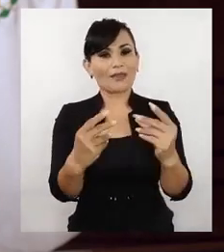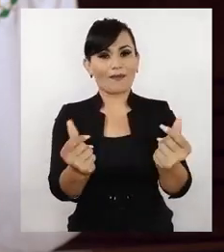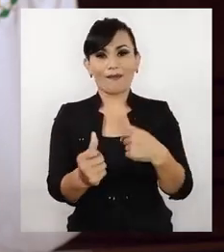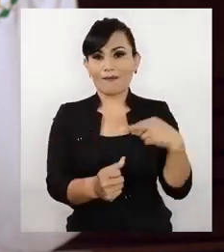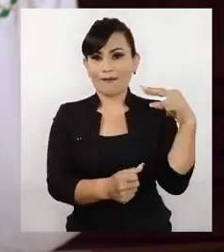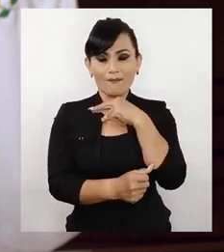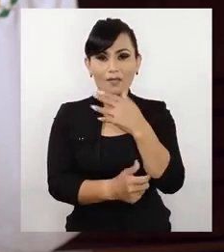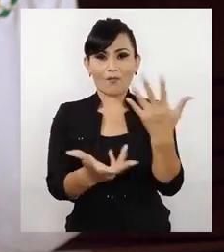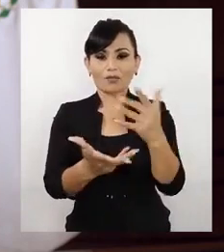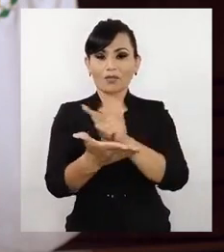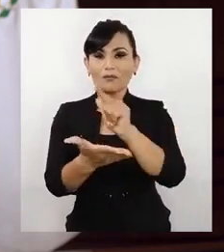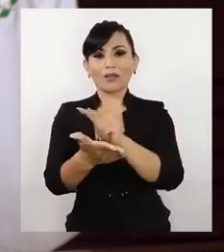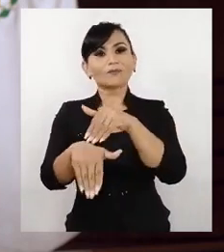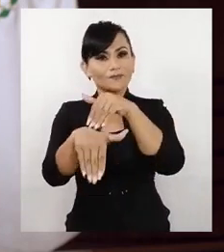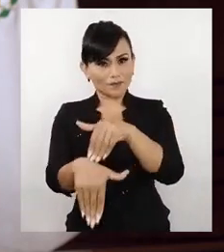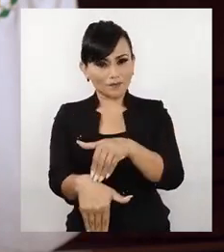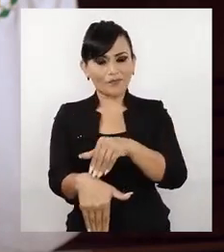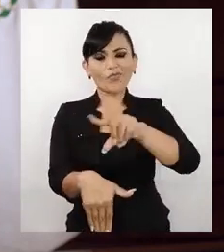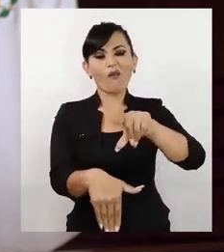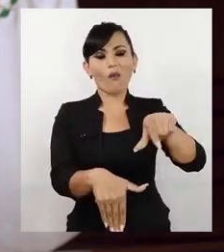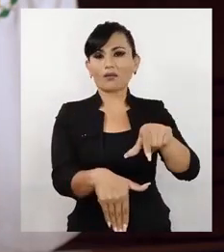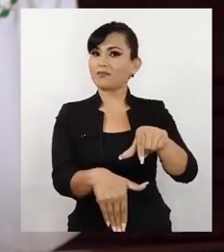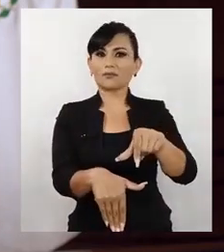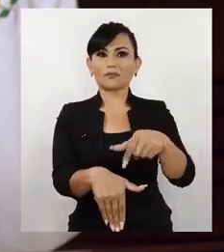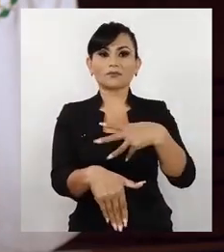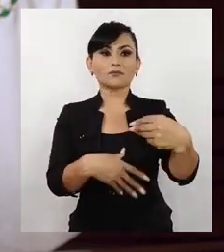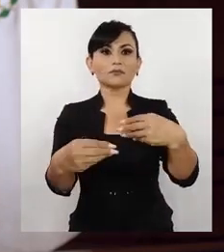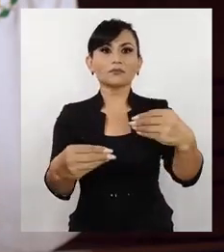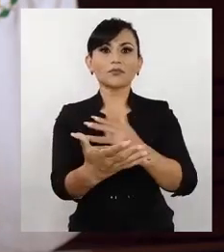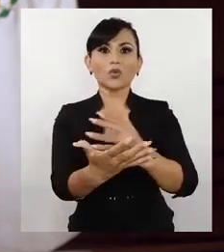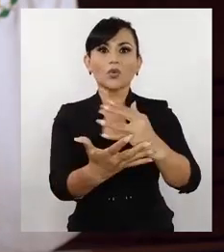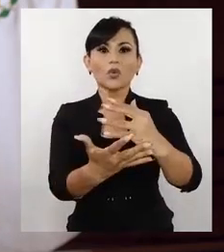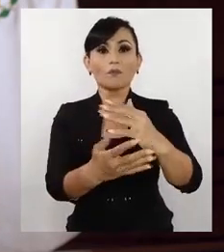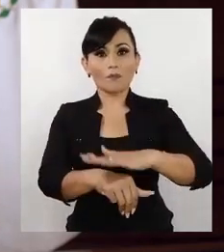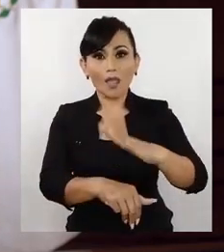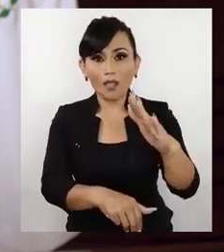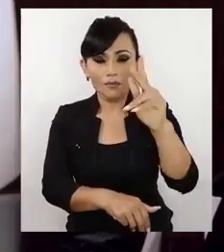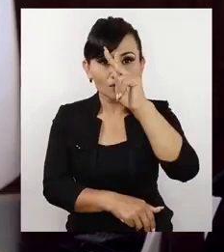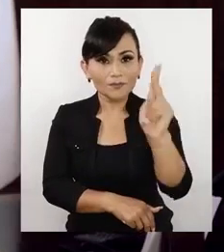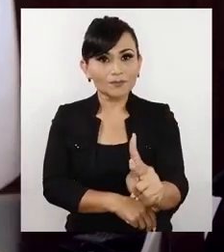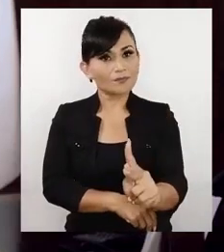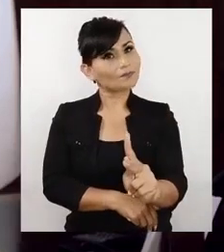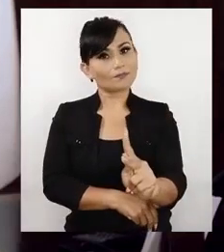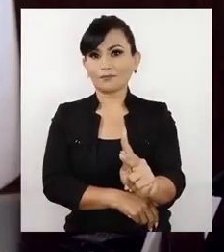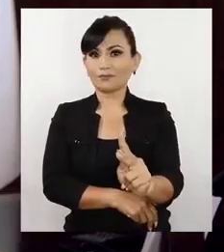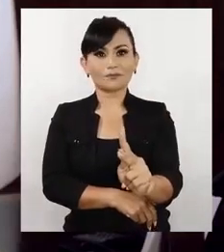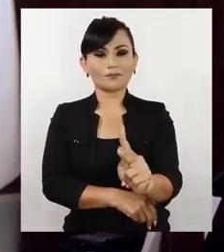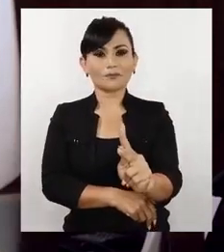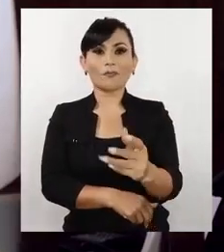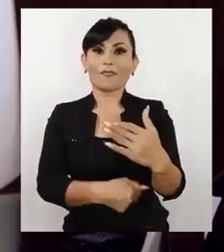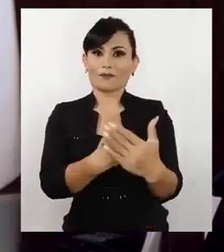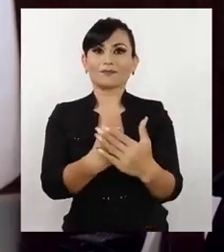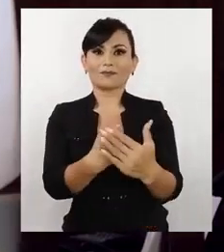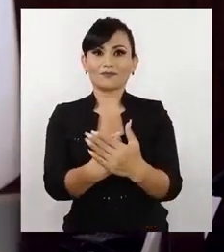indicadores las medidas de modulación social entrarán en vigor de inmediato no le daremos tiempo